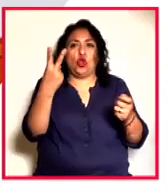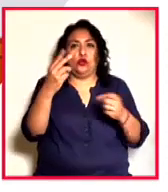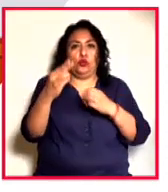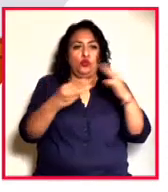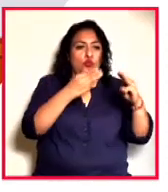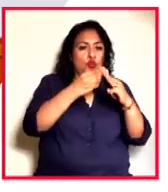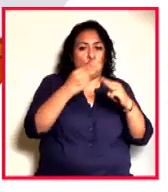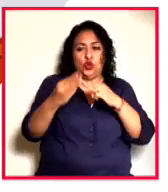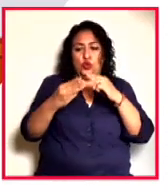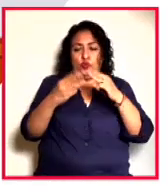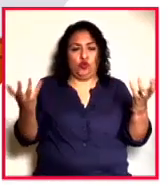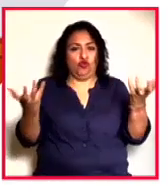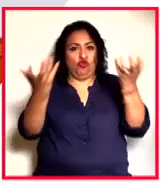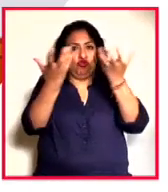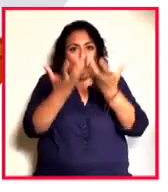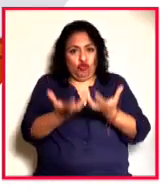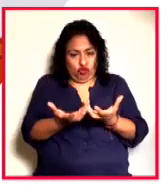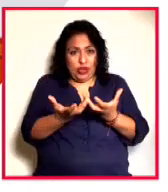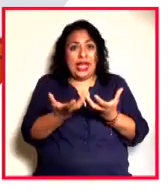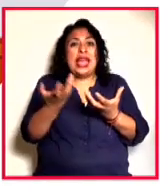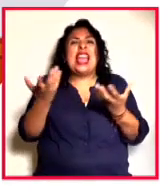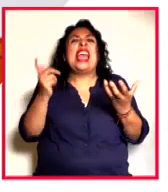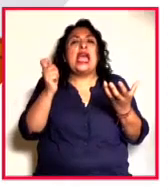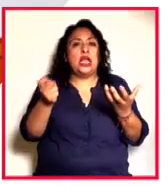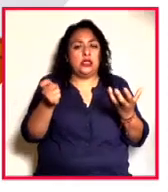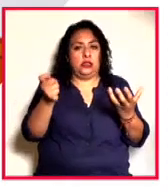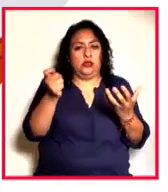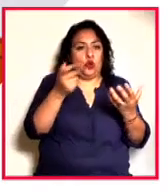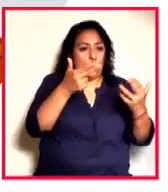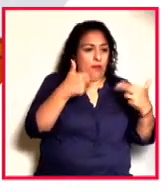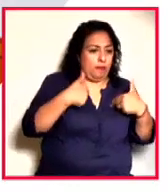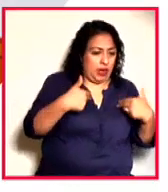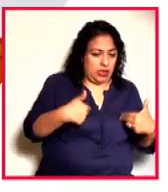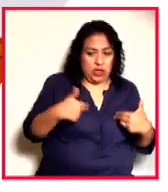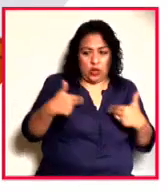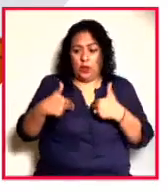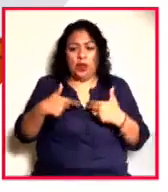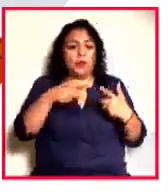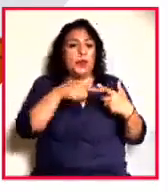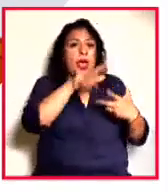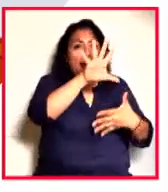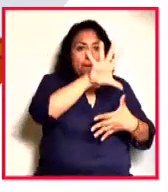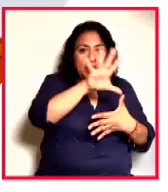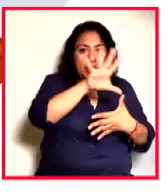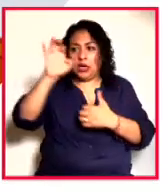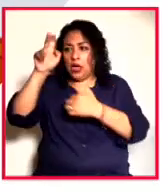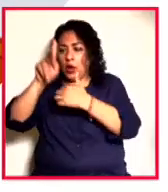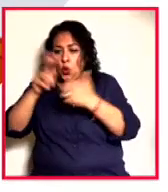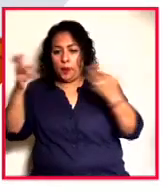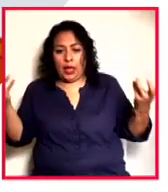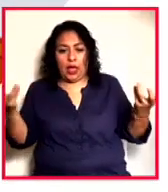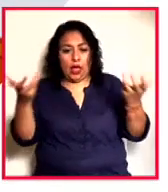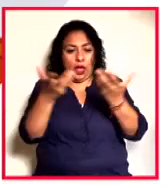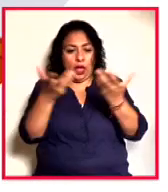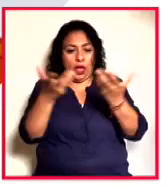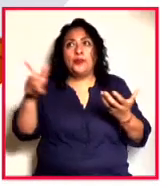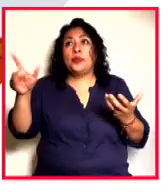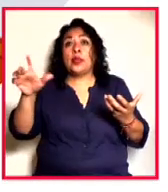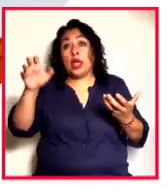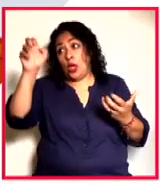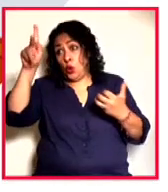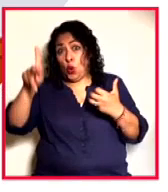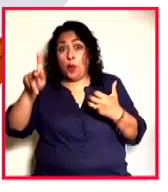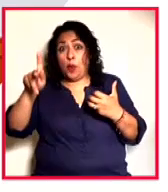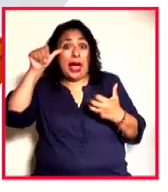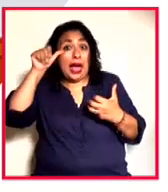Estos dos mundos son esas dos partes de la humanidad. Por un lado América, por otro lado Europa, Asia, África. Y las